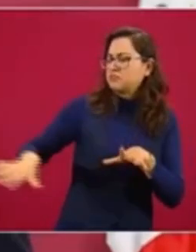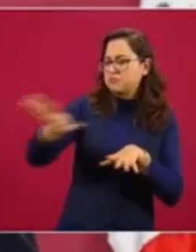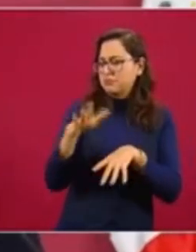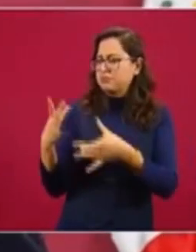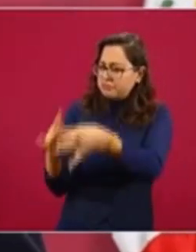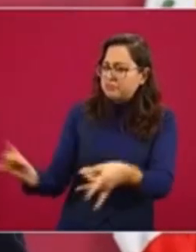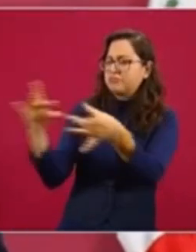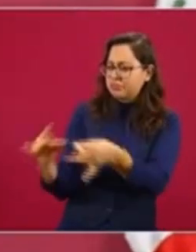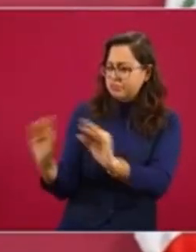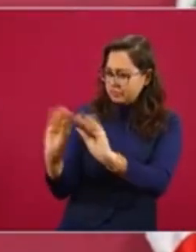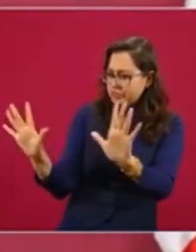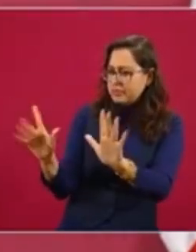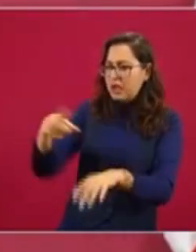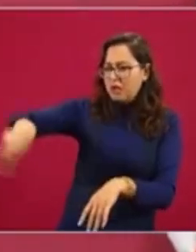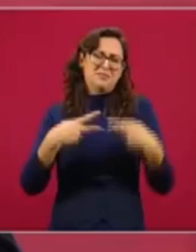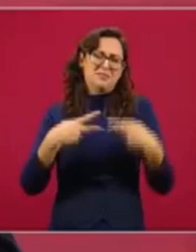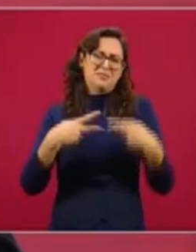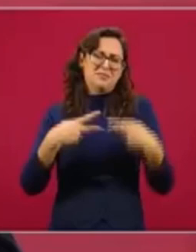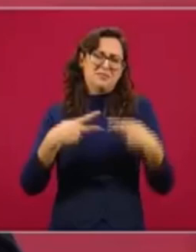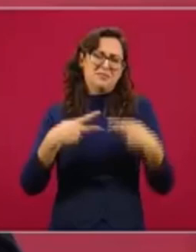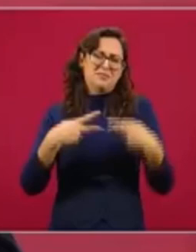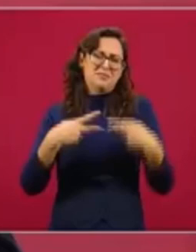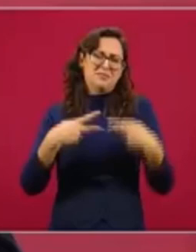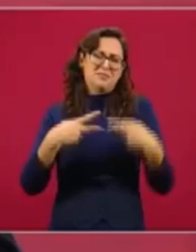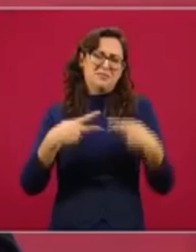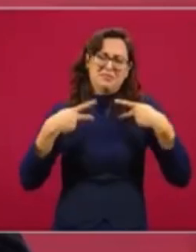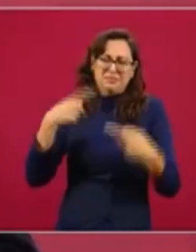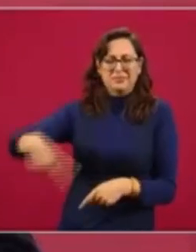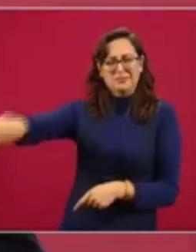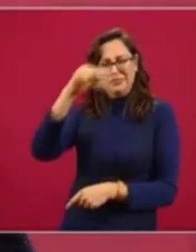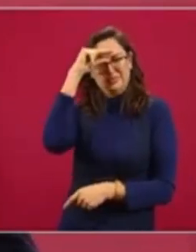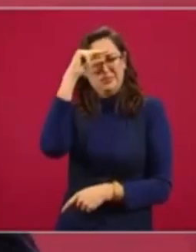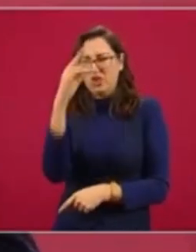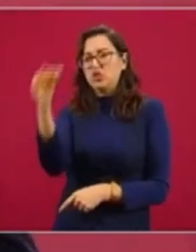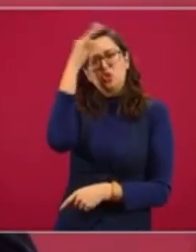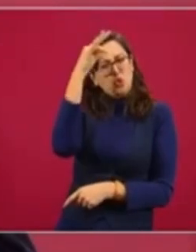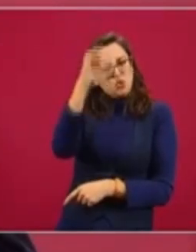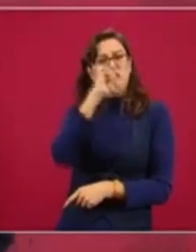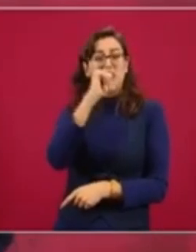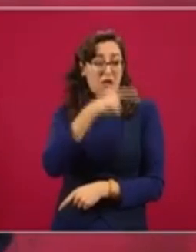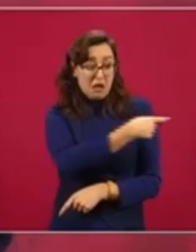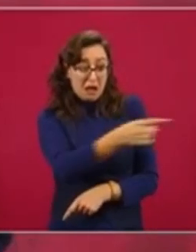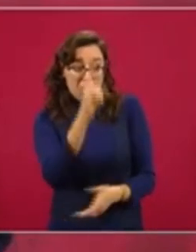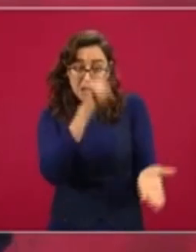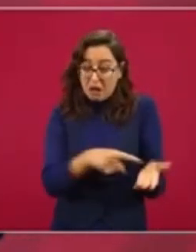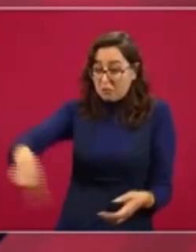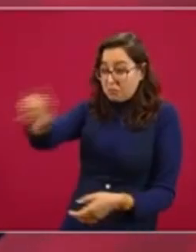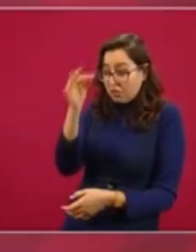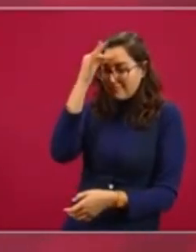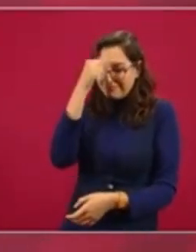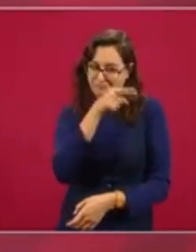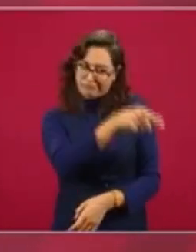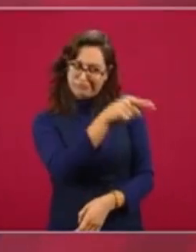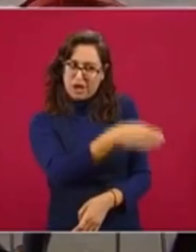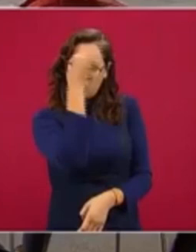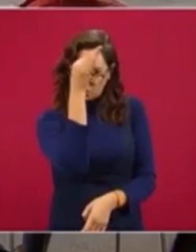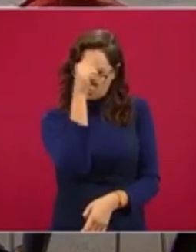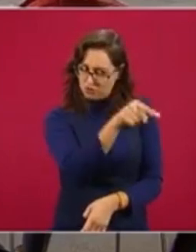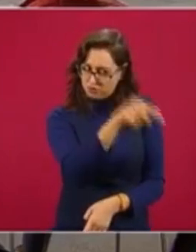gente sabe, el pueblo no es tonto, tonto es el que piensa que el pueblo es tonto. El error que tienen